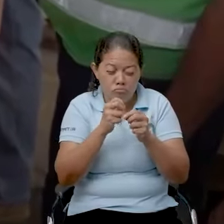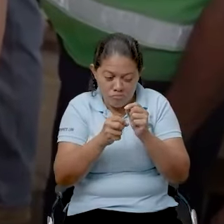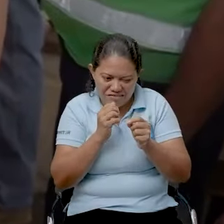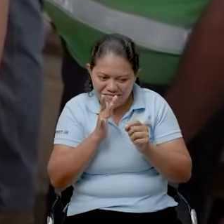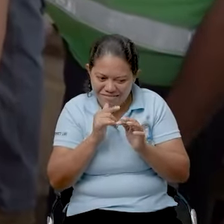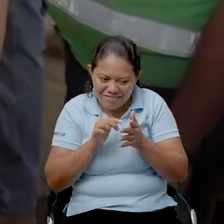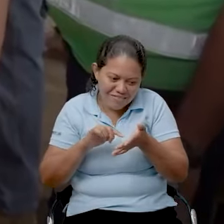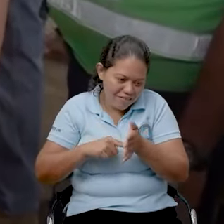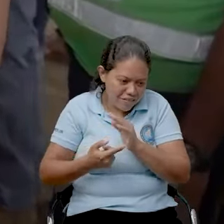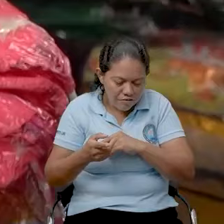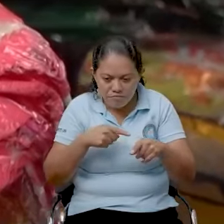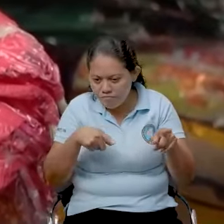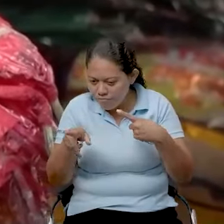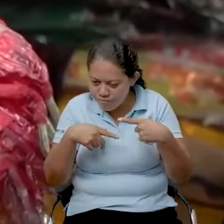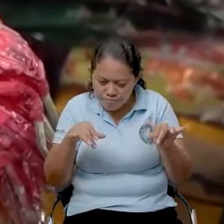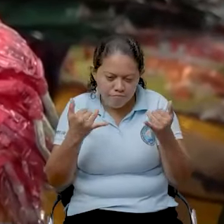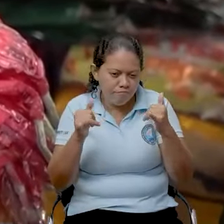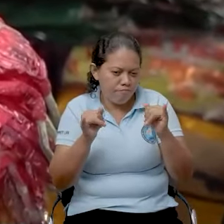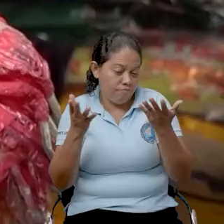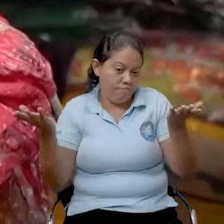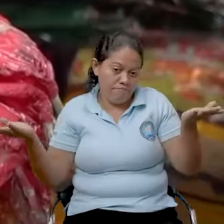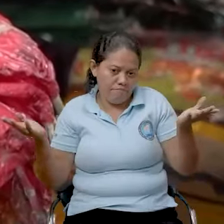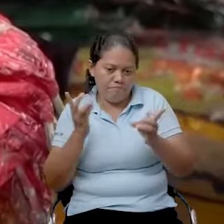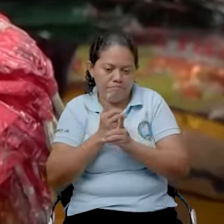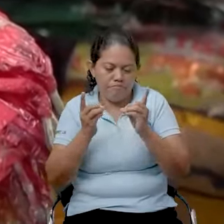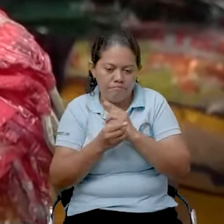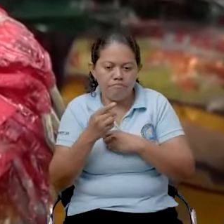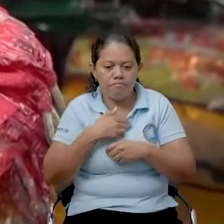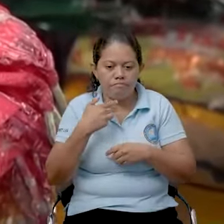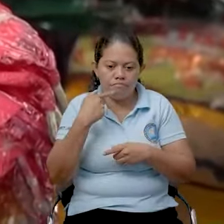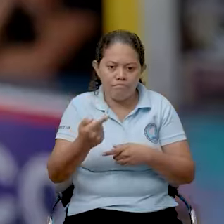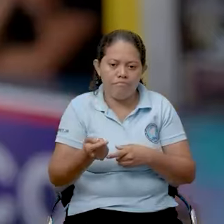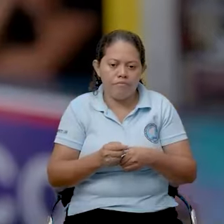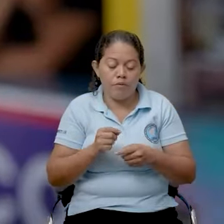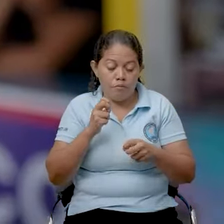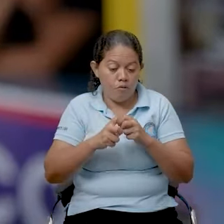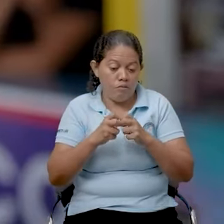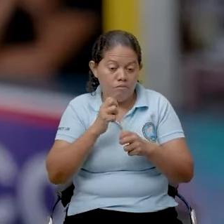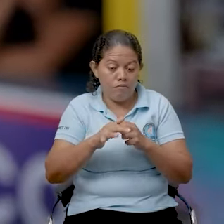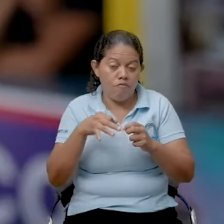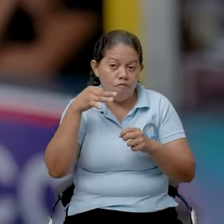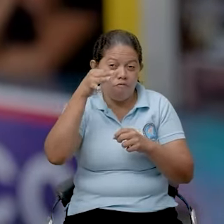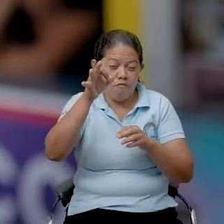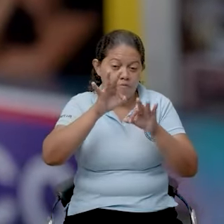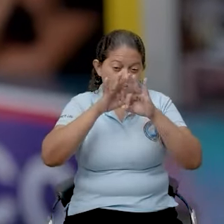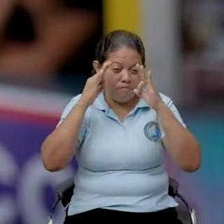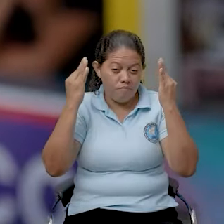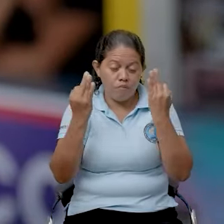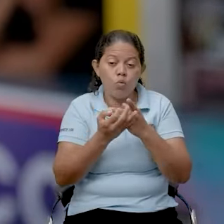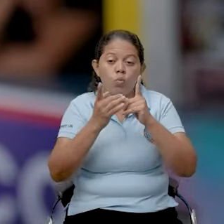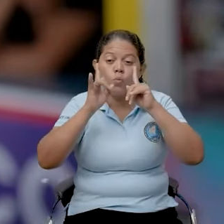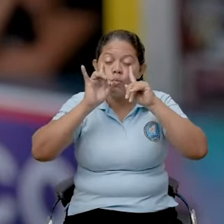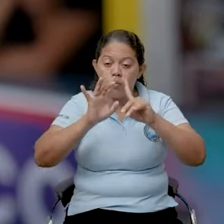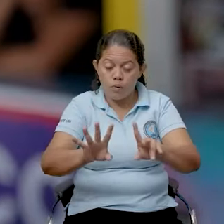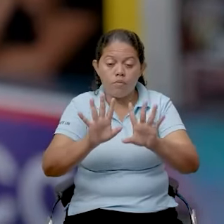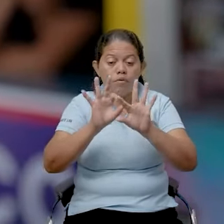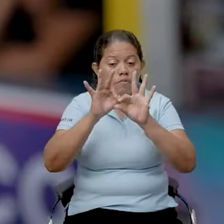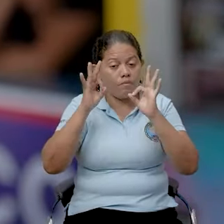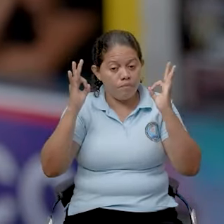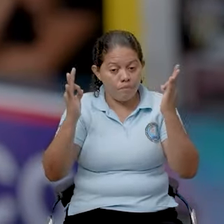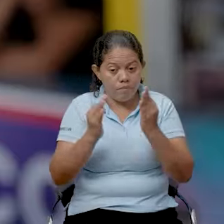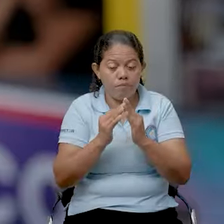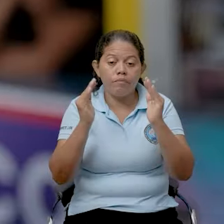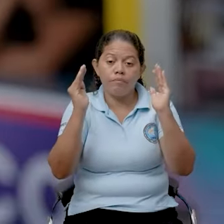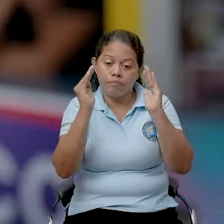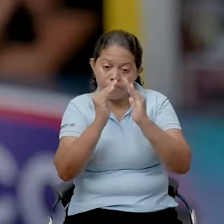pueda tener un efecto en nuestra familia. Entonces, cuidemos nuestra familia, cuidemos